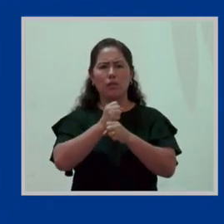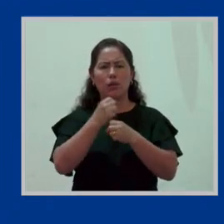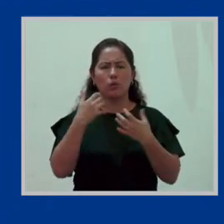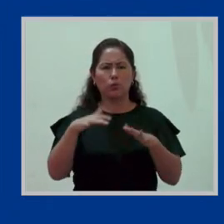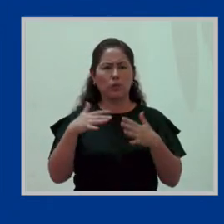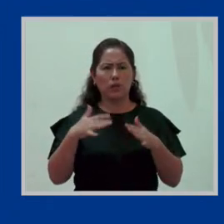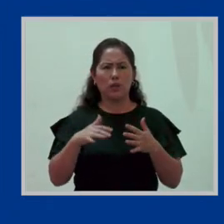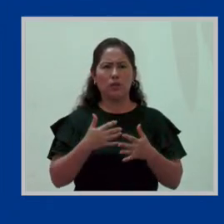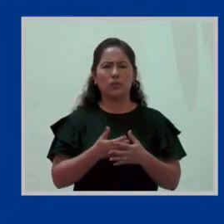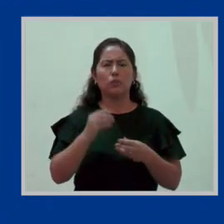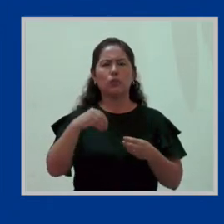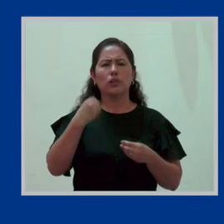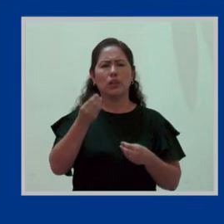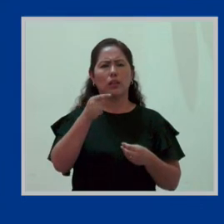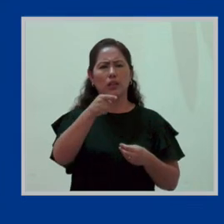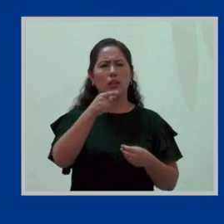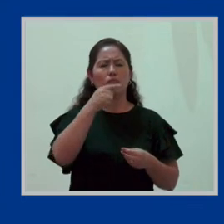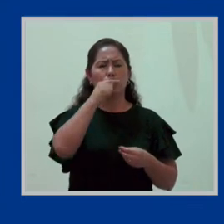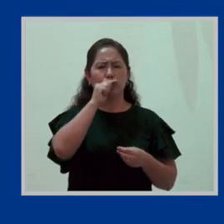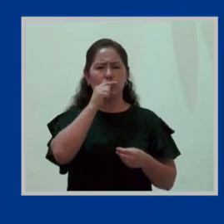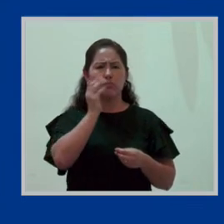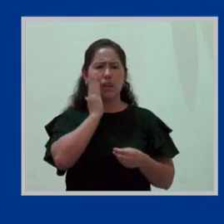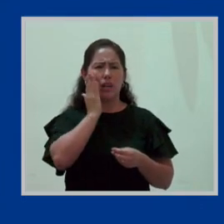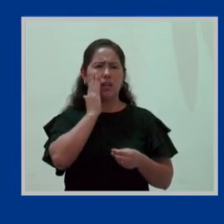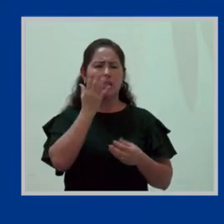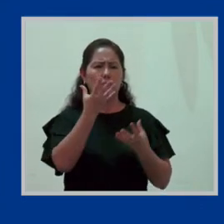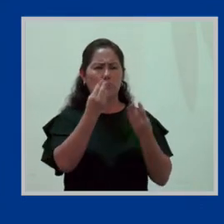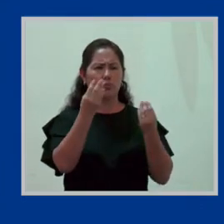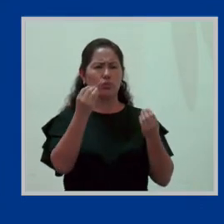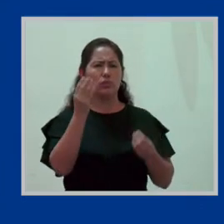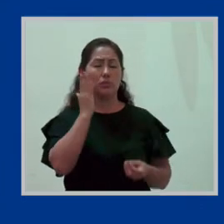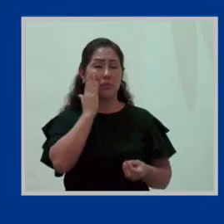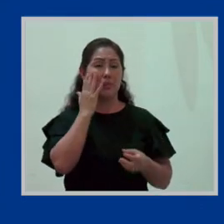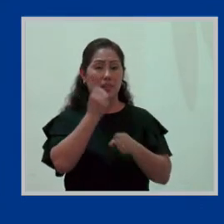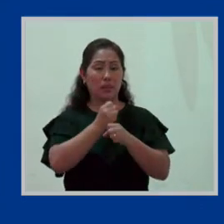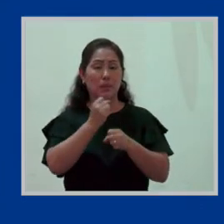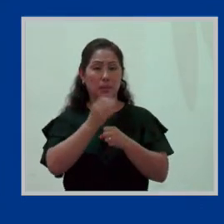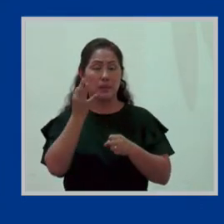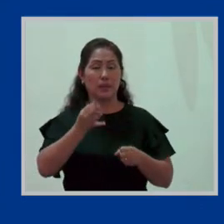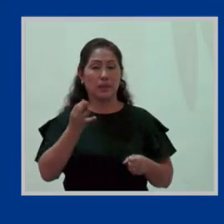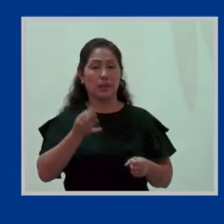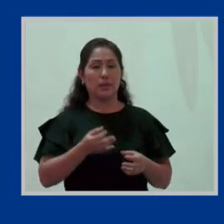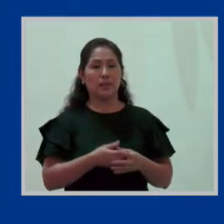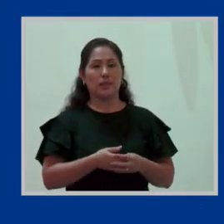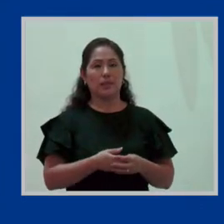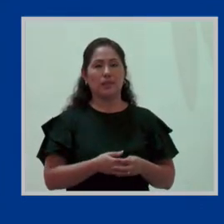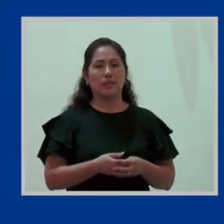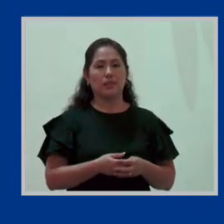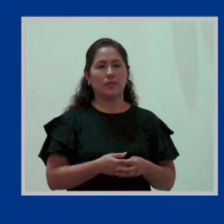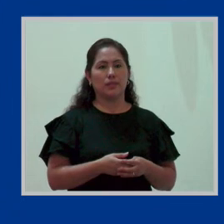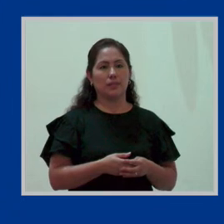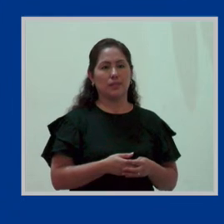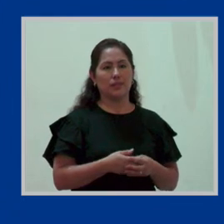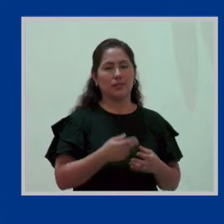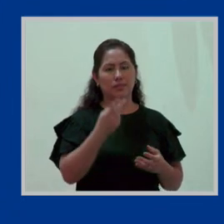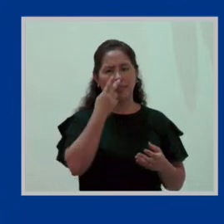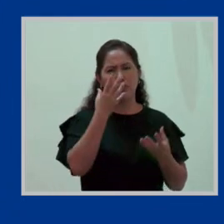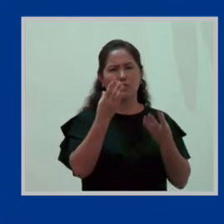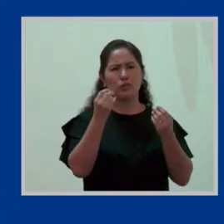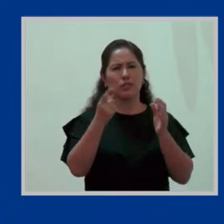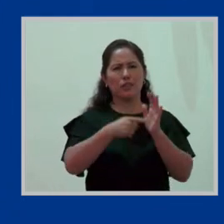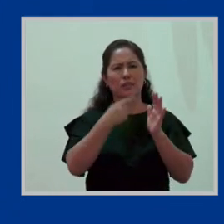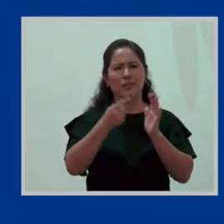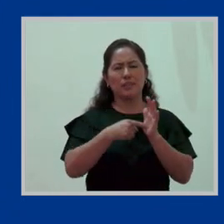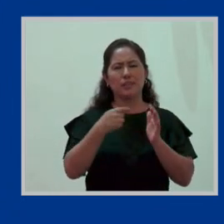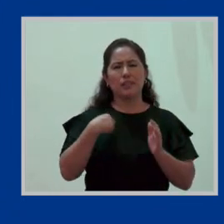porque la mujer madre que trabaja, todas las madres trabajan, ¿no? Entonces, es incompleta esa frase. Muchas veces en nuestras